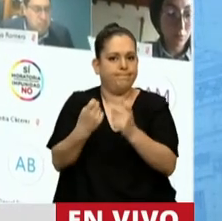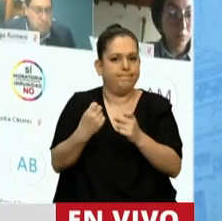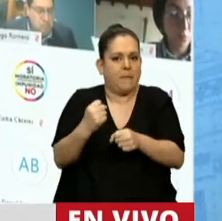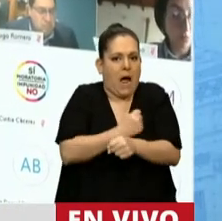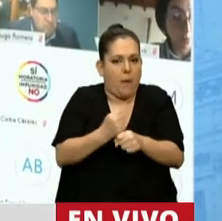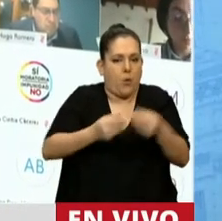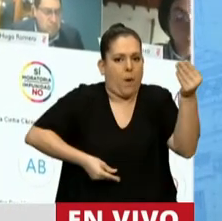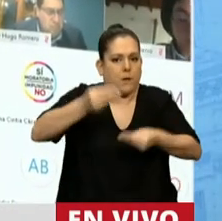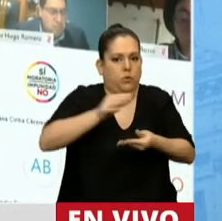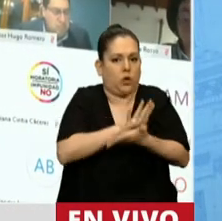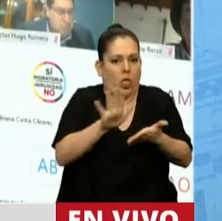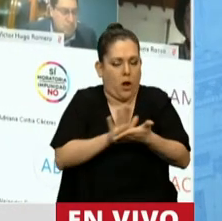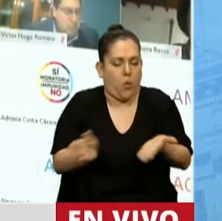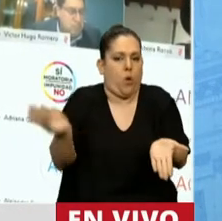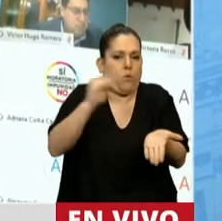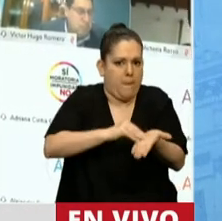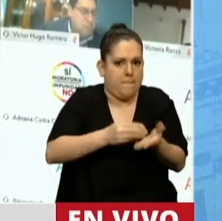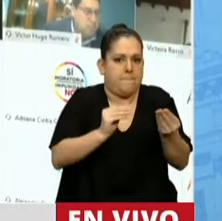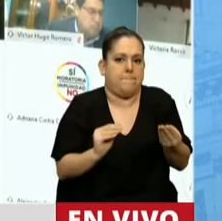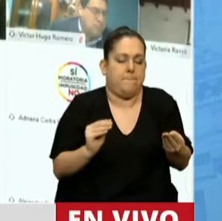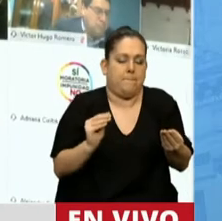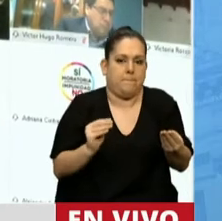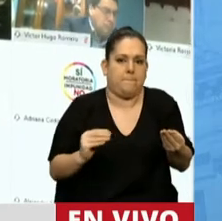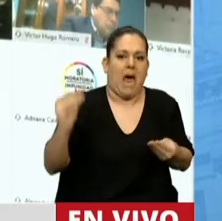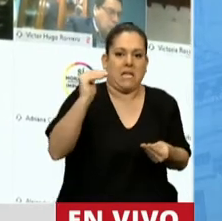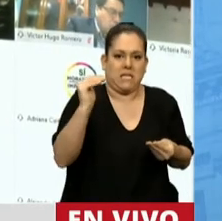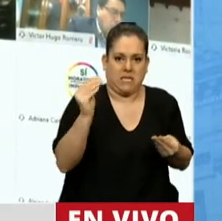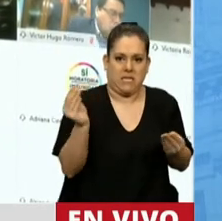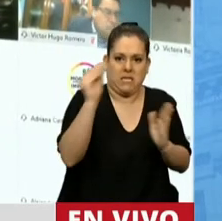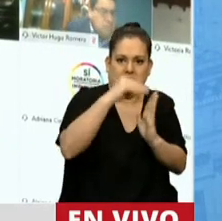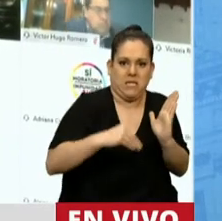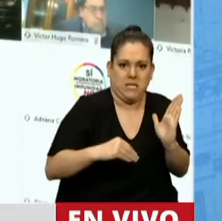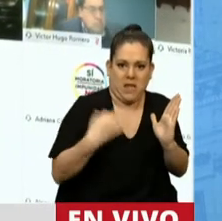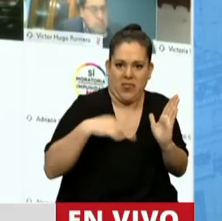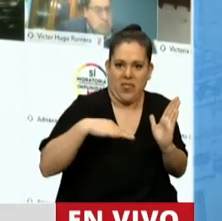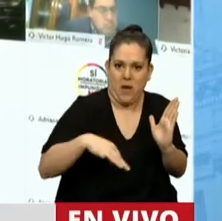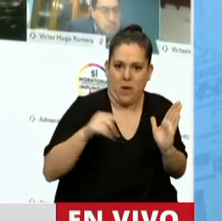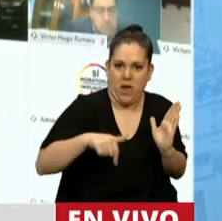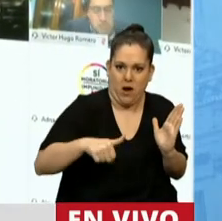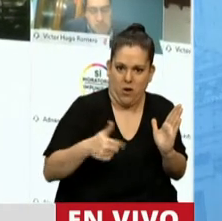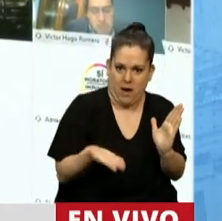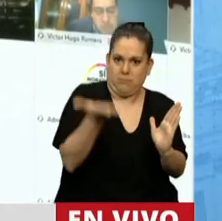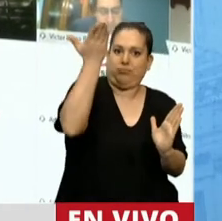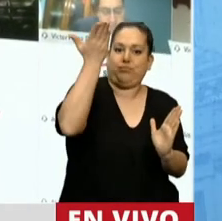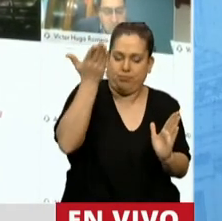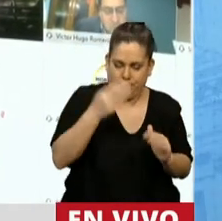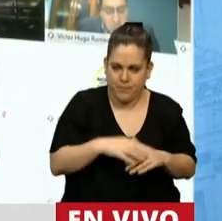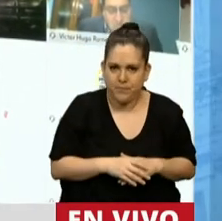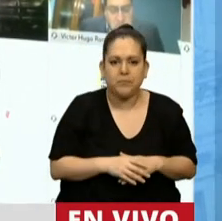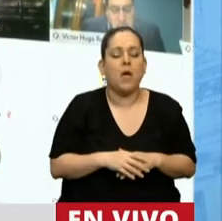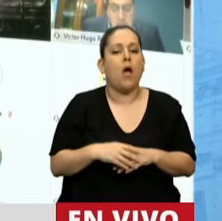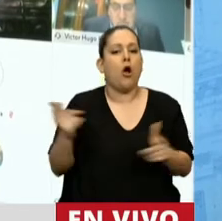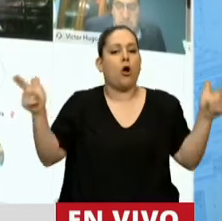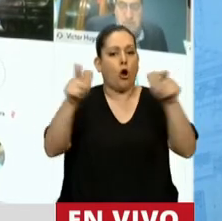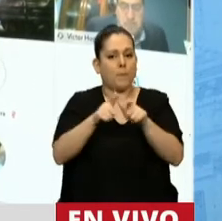aprobemos. Yo quiero destacar el trabajo colaborativo que hubo en la Comisión de Presupuestos,